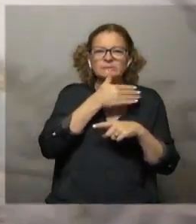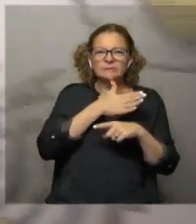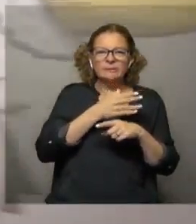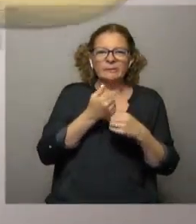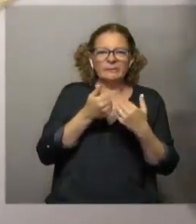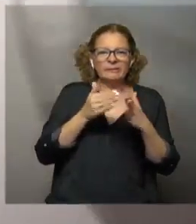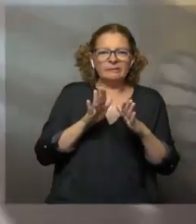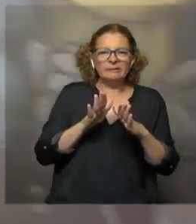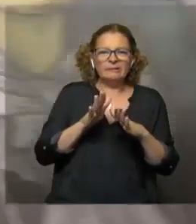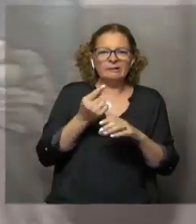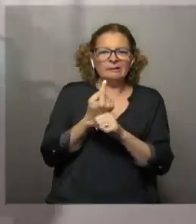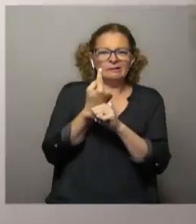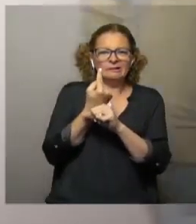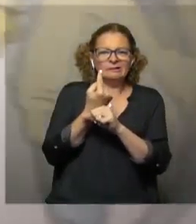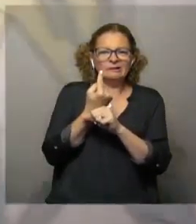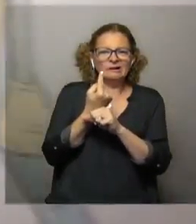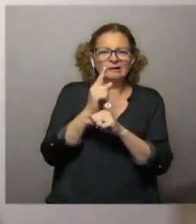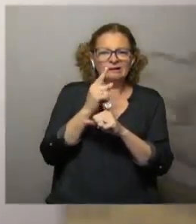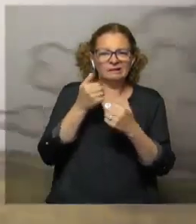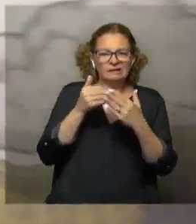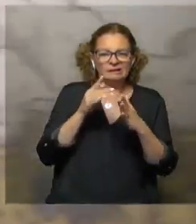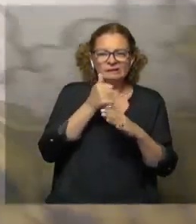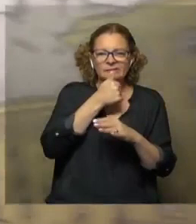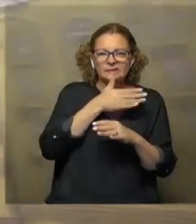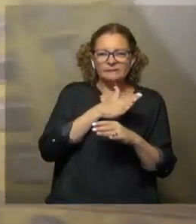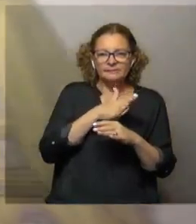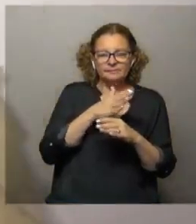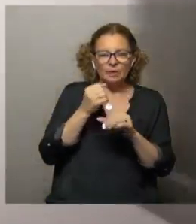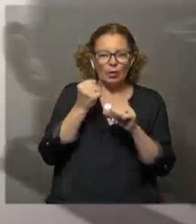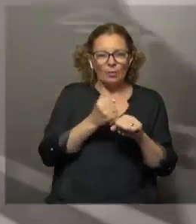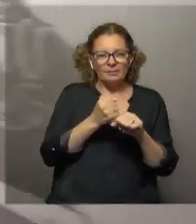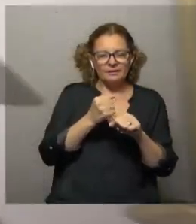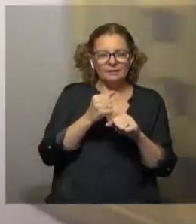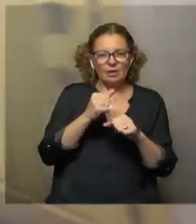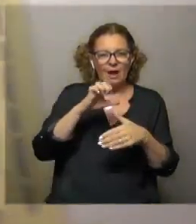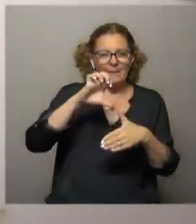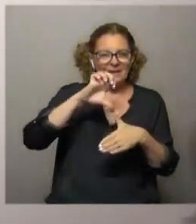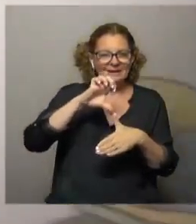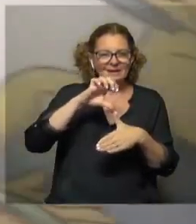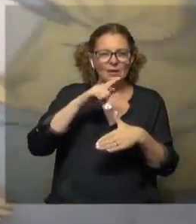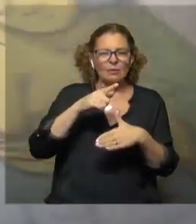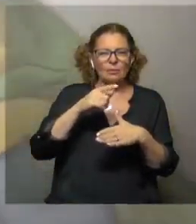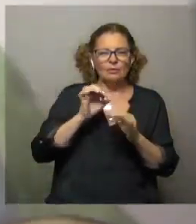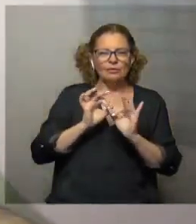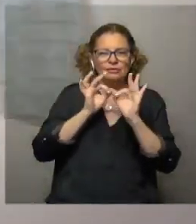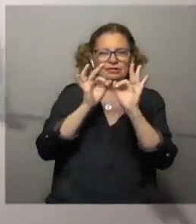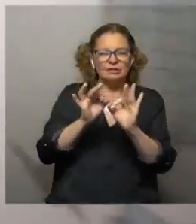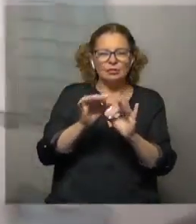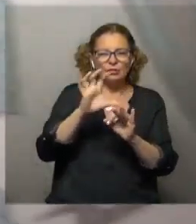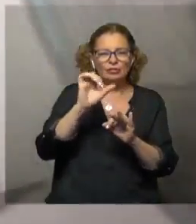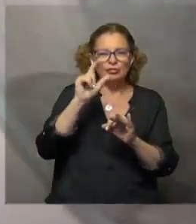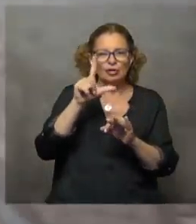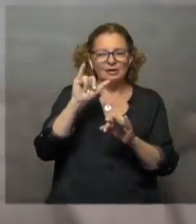principio, pero no empezamos la historia en el descubrimiento de América o la llegada de Solís a las